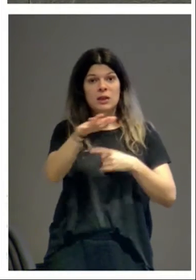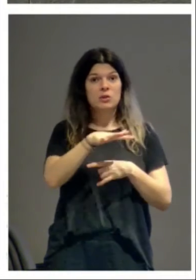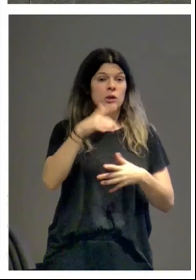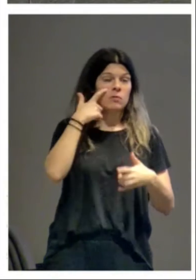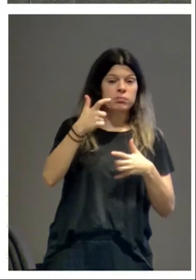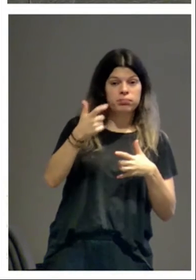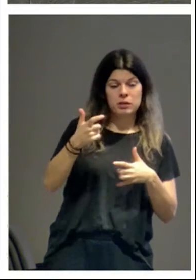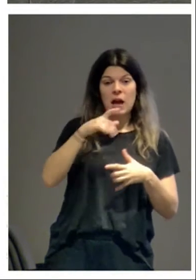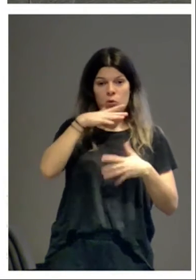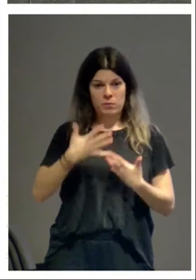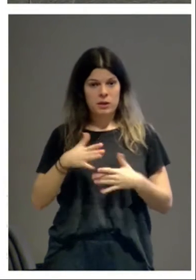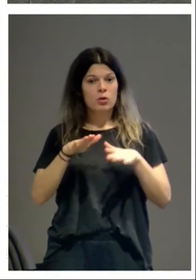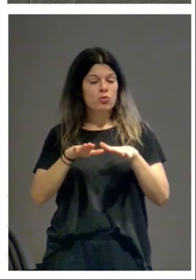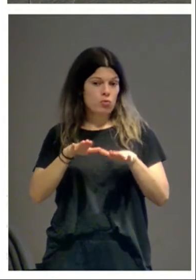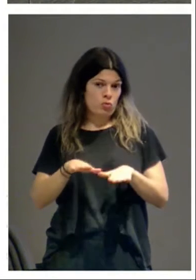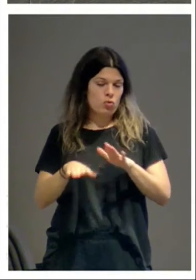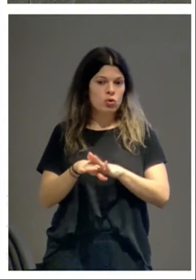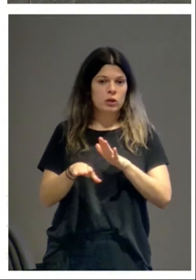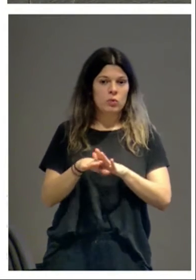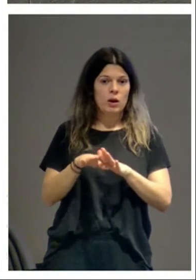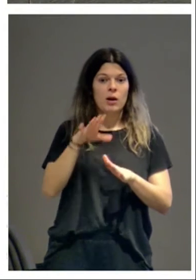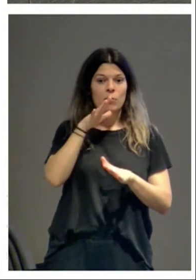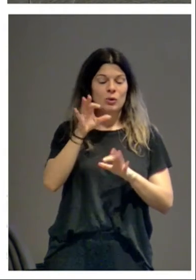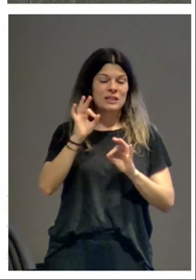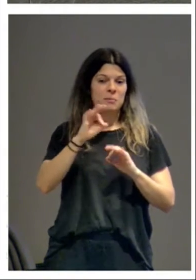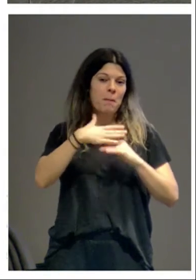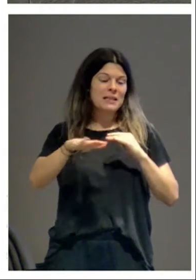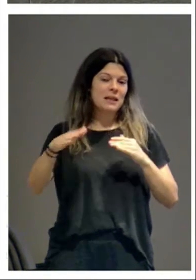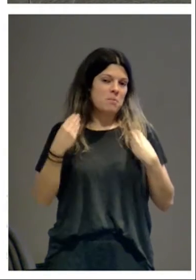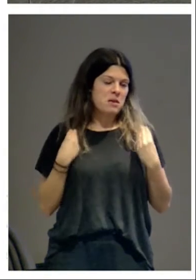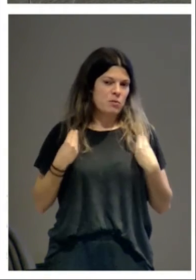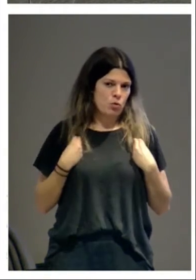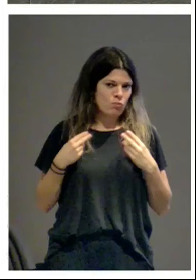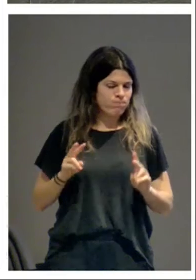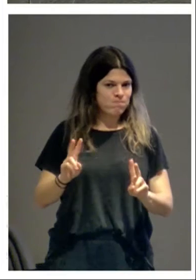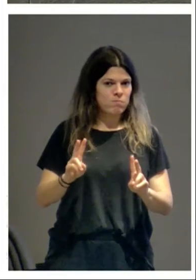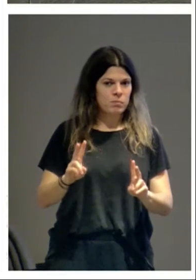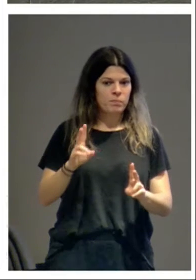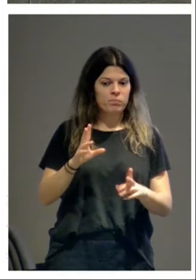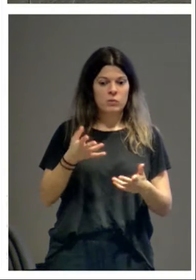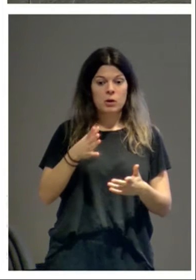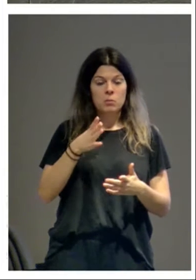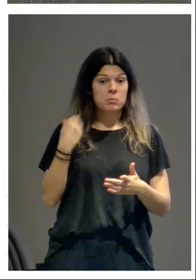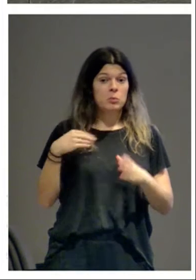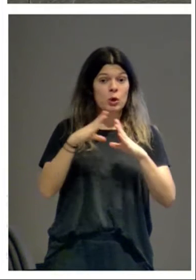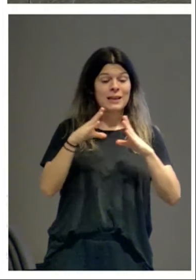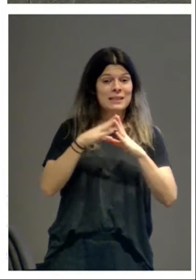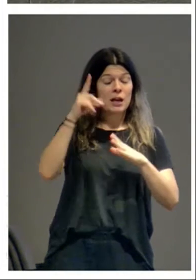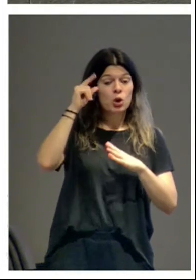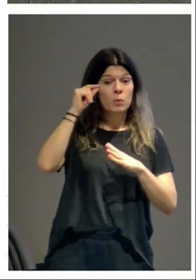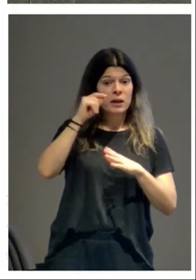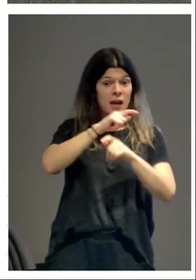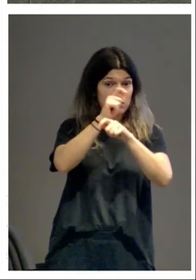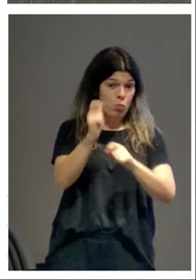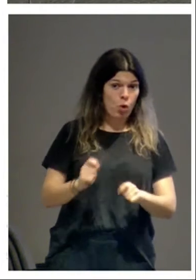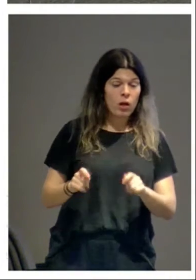paisaje románico está vivo, el paisaje monumental. Se siguen celebrando bodas en las iglesias románicas. Se sigue